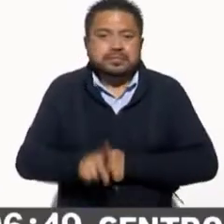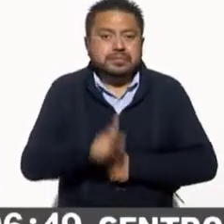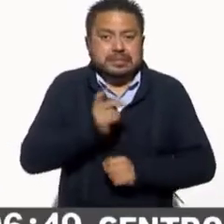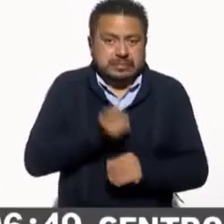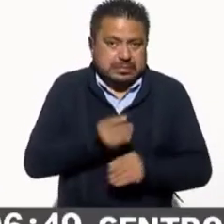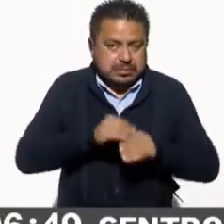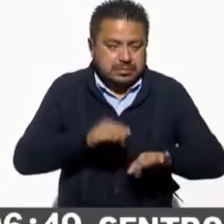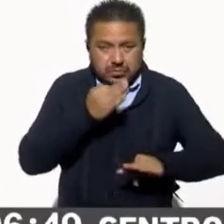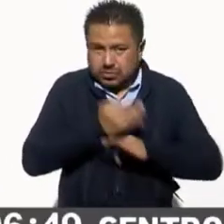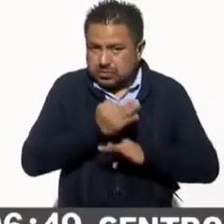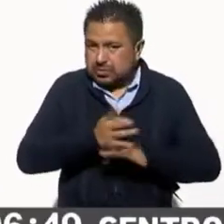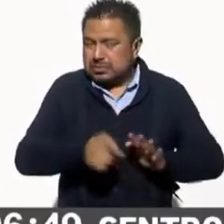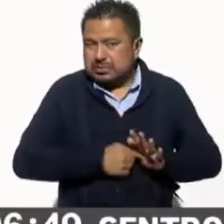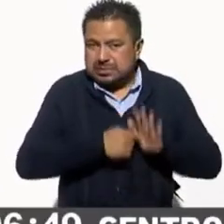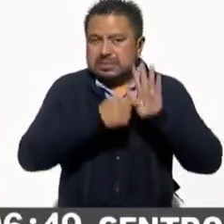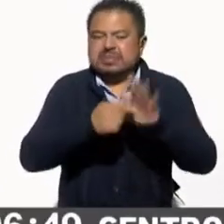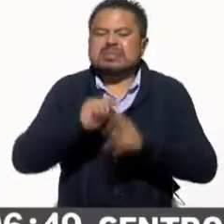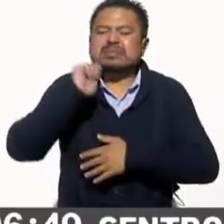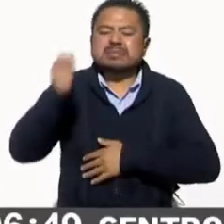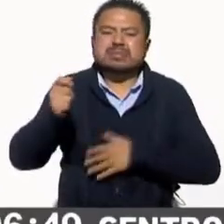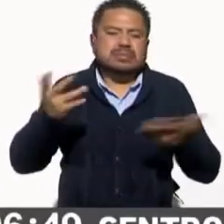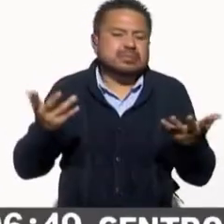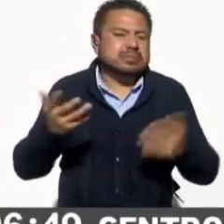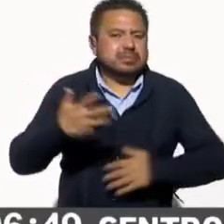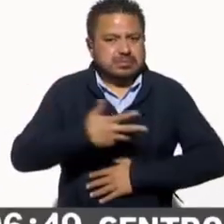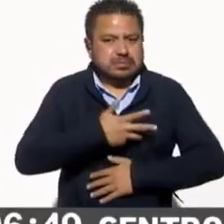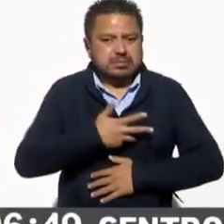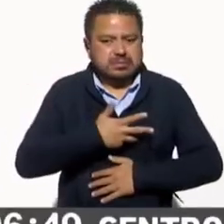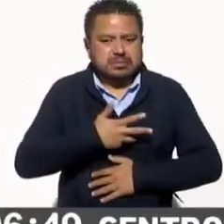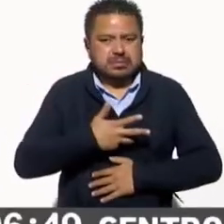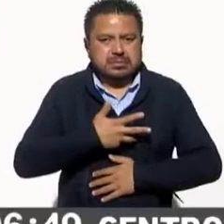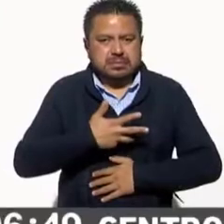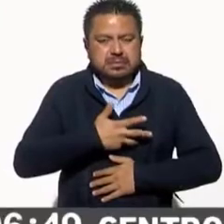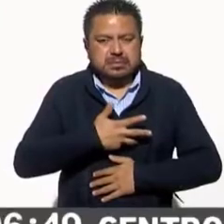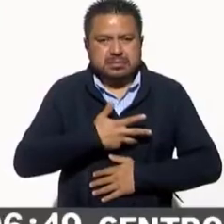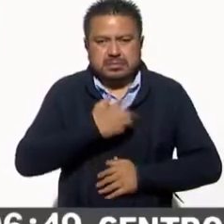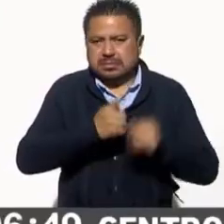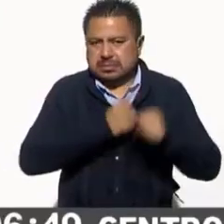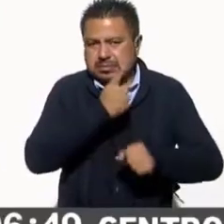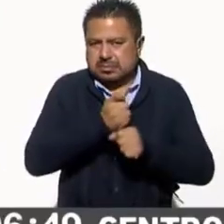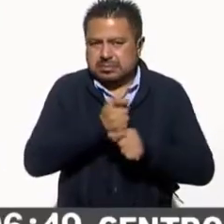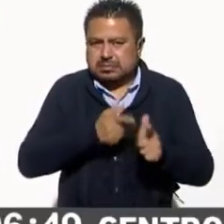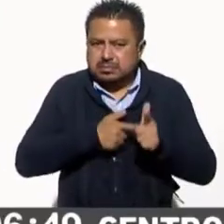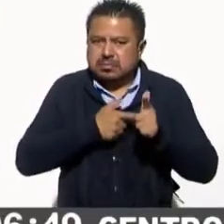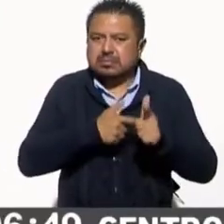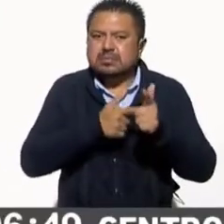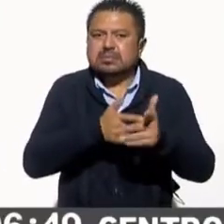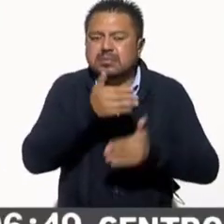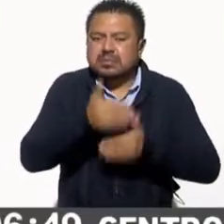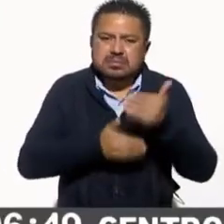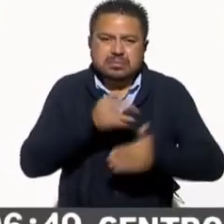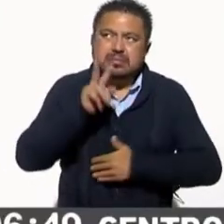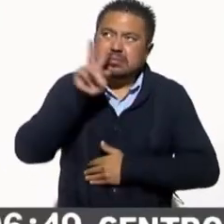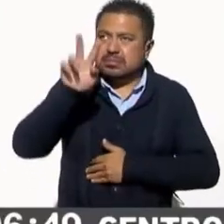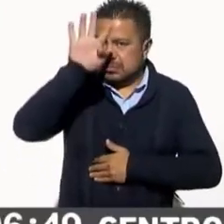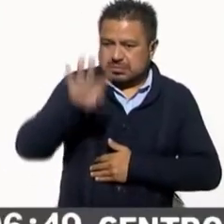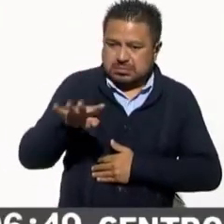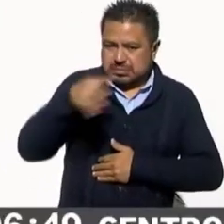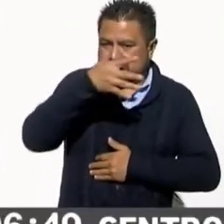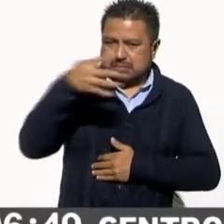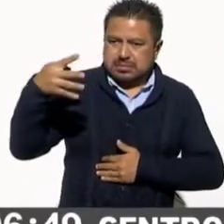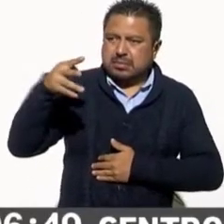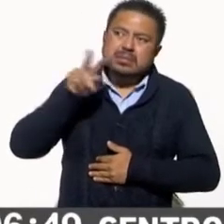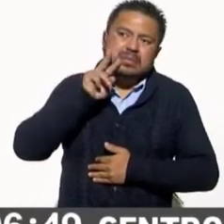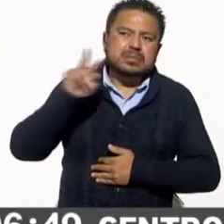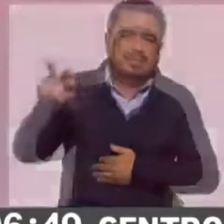tienen en un primer gráfico, en la primera diapositiva, tienen el